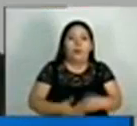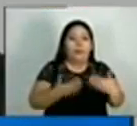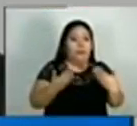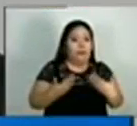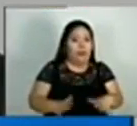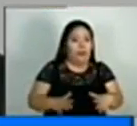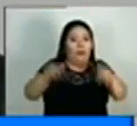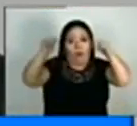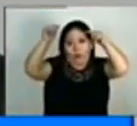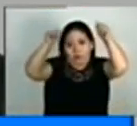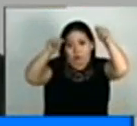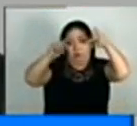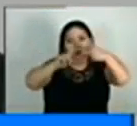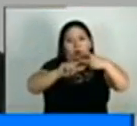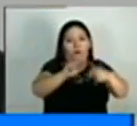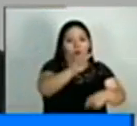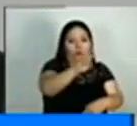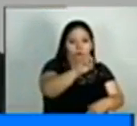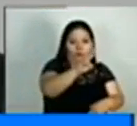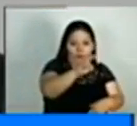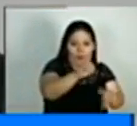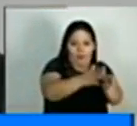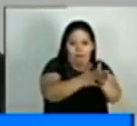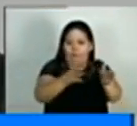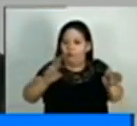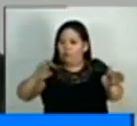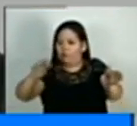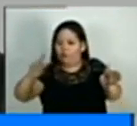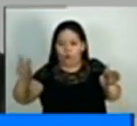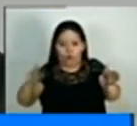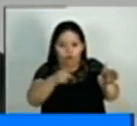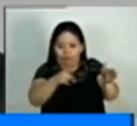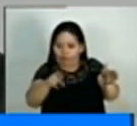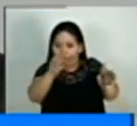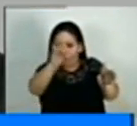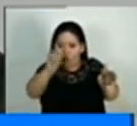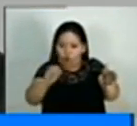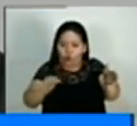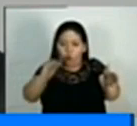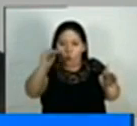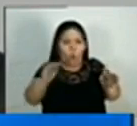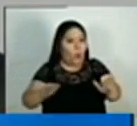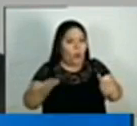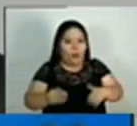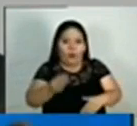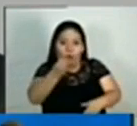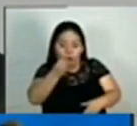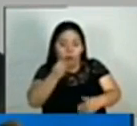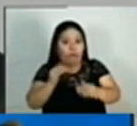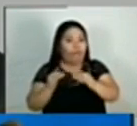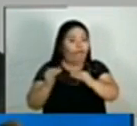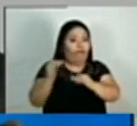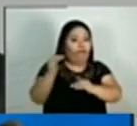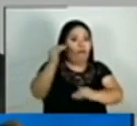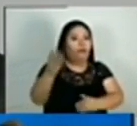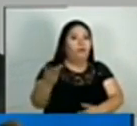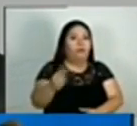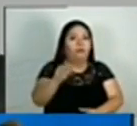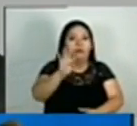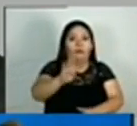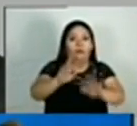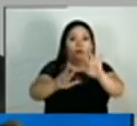Naciones Unidas, entre 2020 y 2022 el porcentaje de población y seguridad alimentaria ha aumentado, anda alrededor del